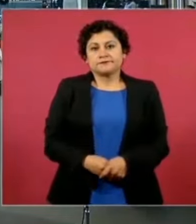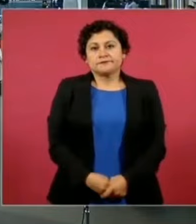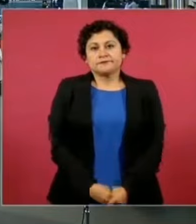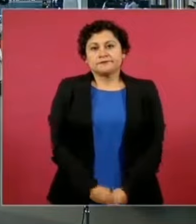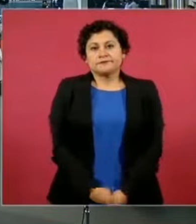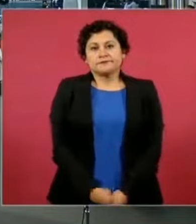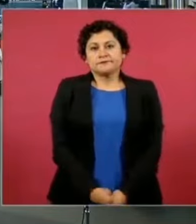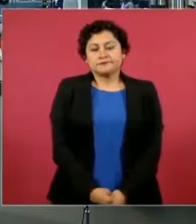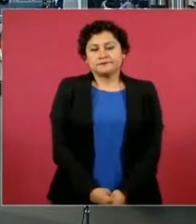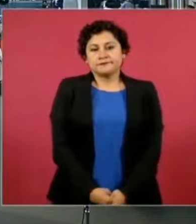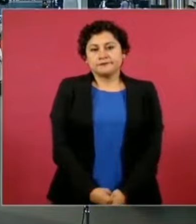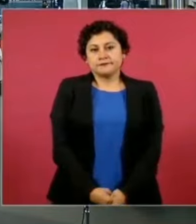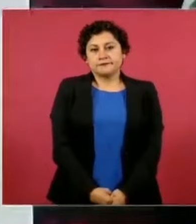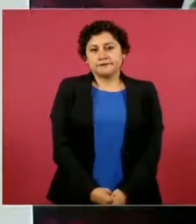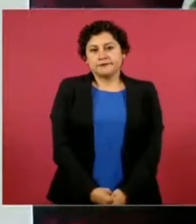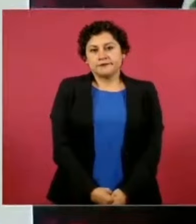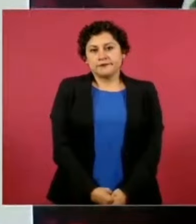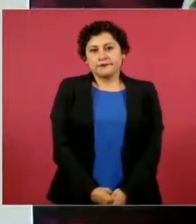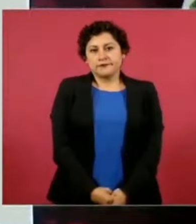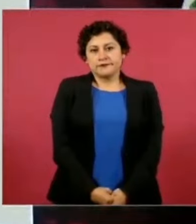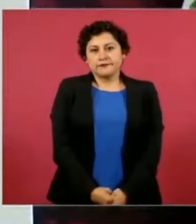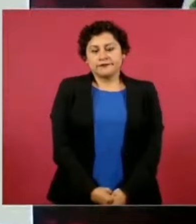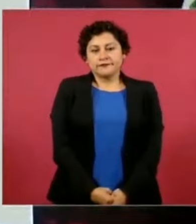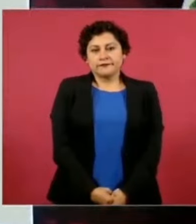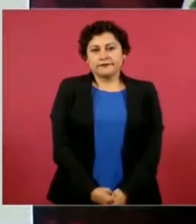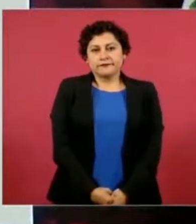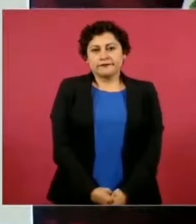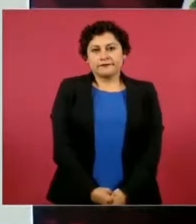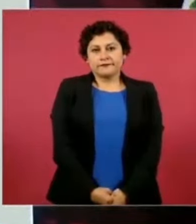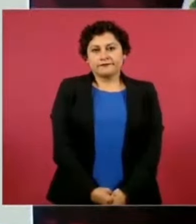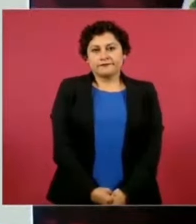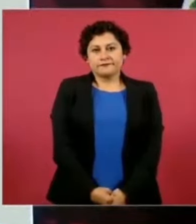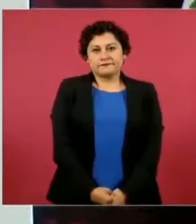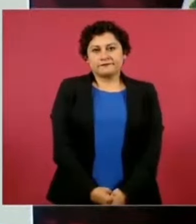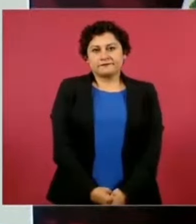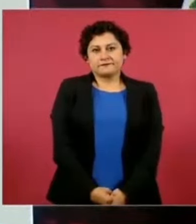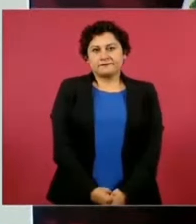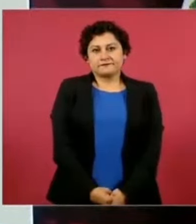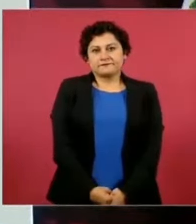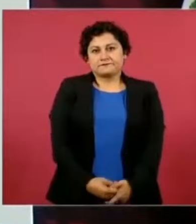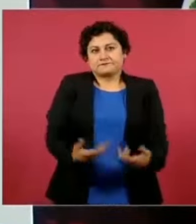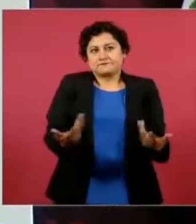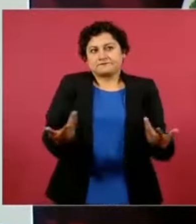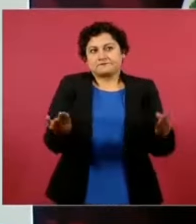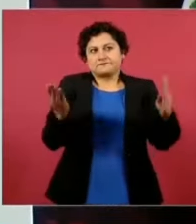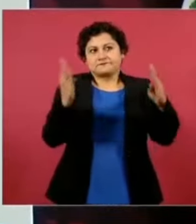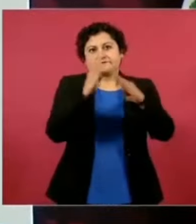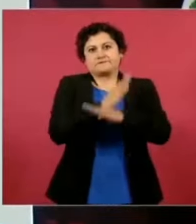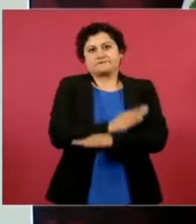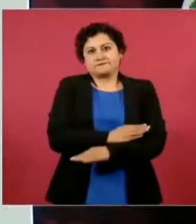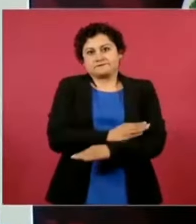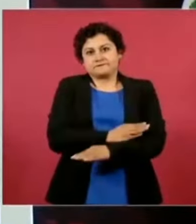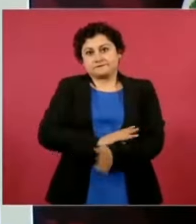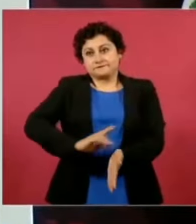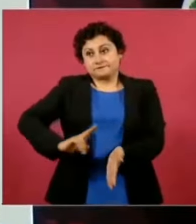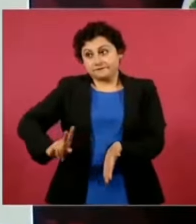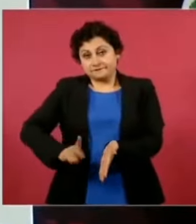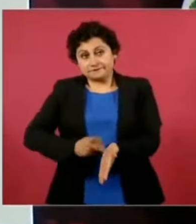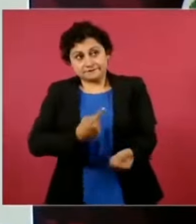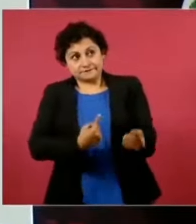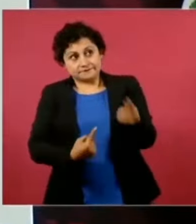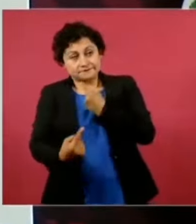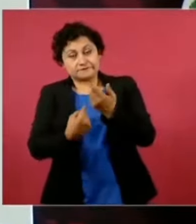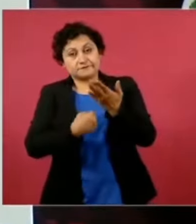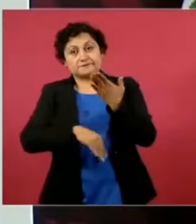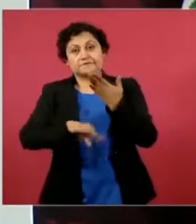Entonces, ya la reconciliación, pues ya no se dio, ya no